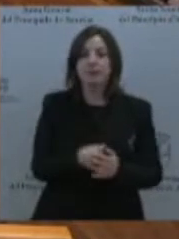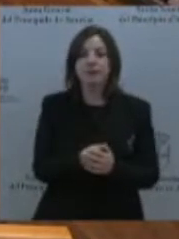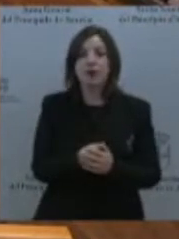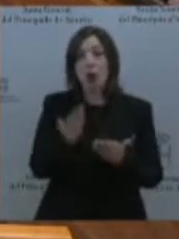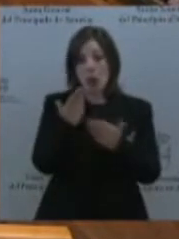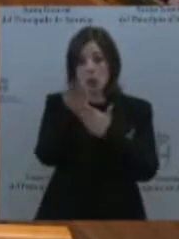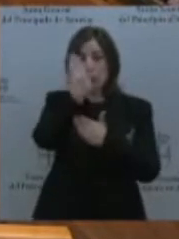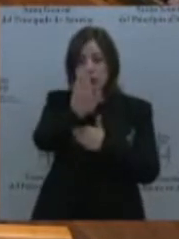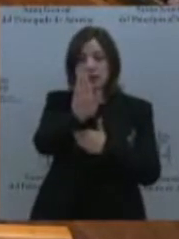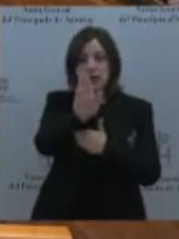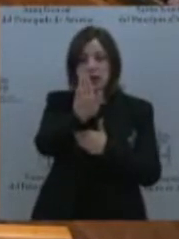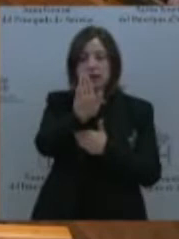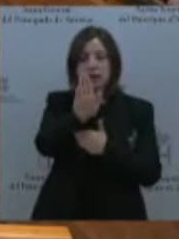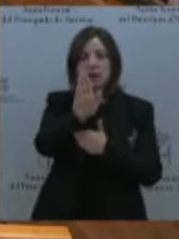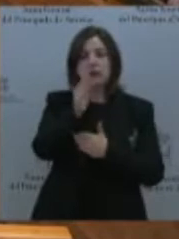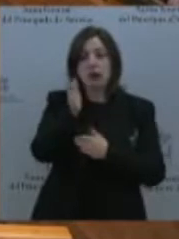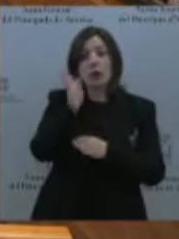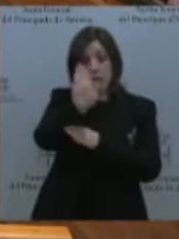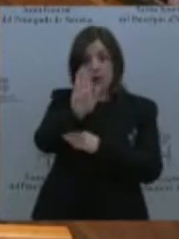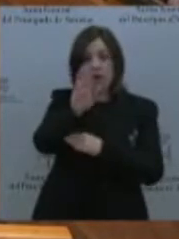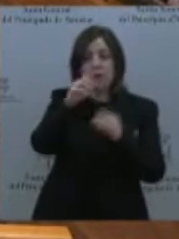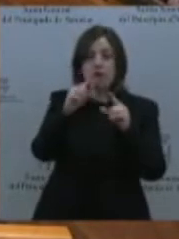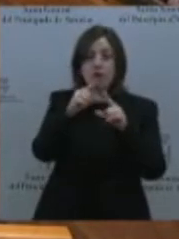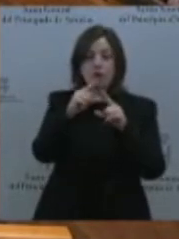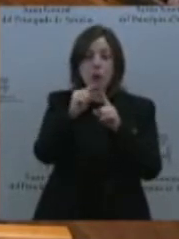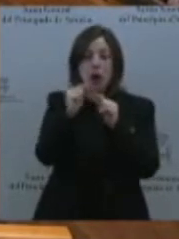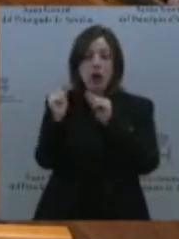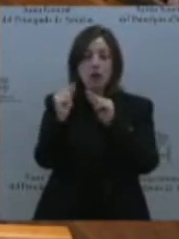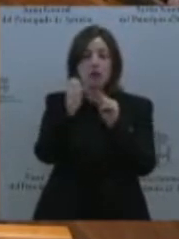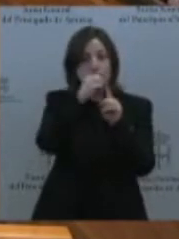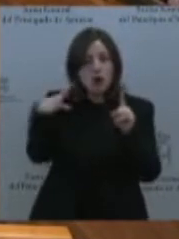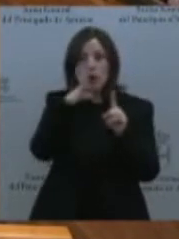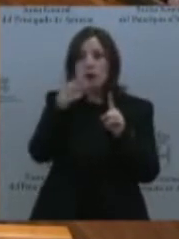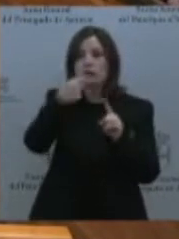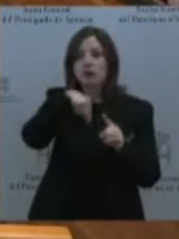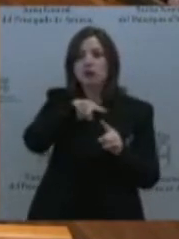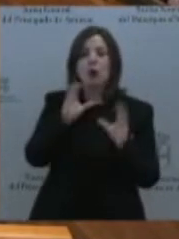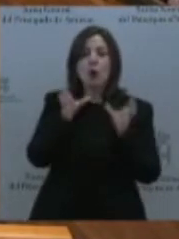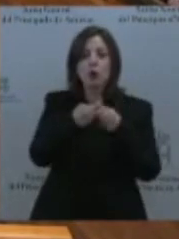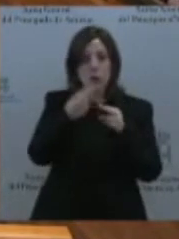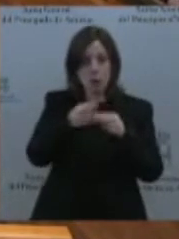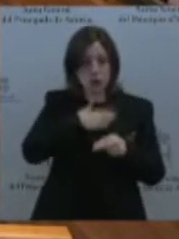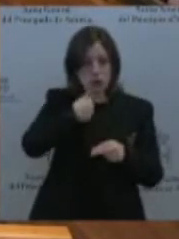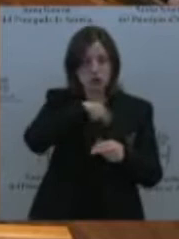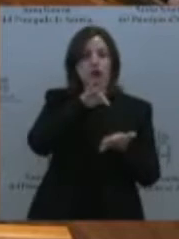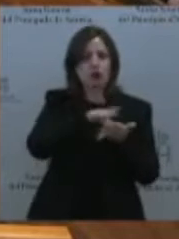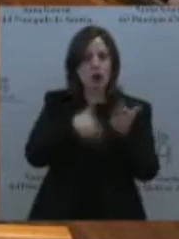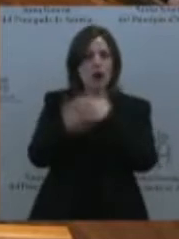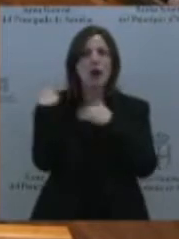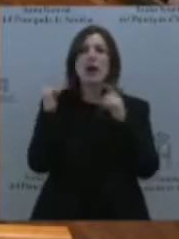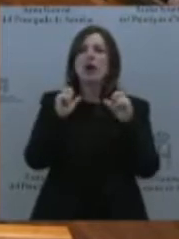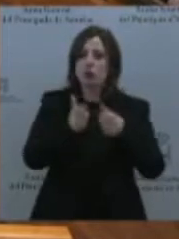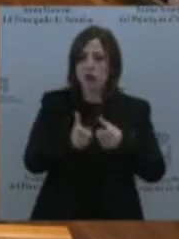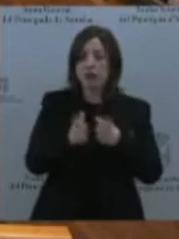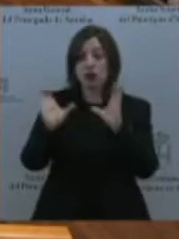Foro, porque también desde este grupo parlamentario hemos mantenido reuniones con los colectivos afectados y, efectivamente, también